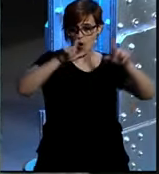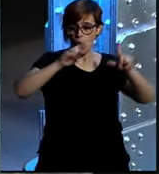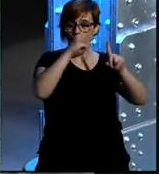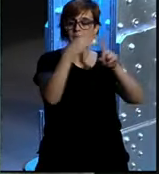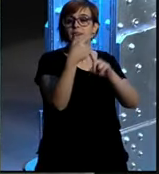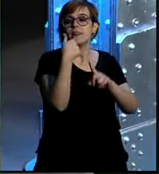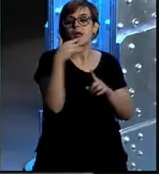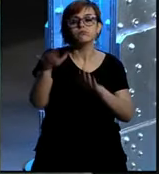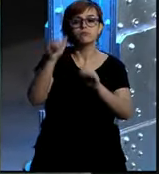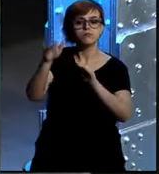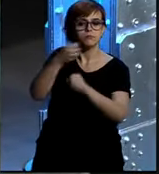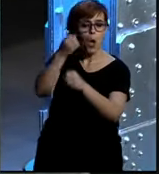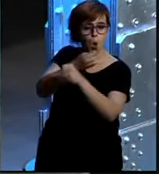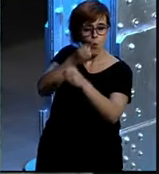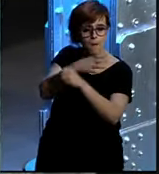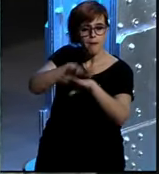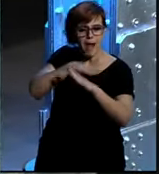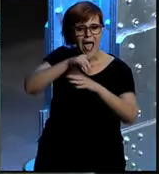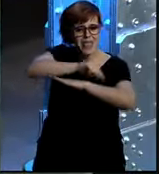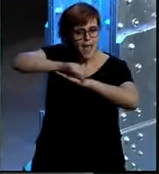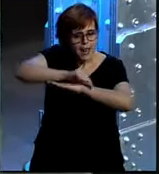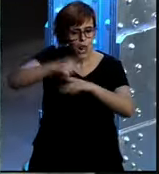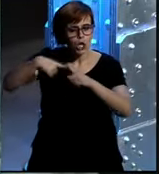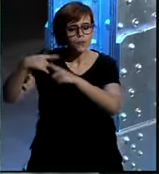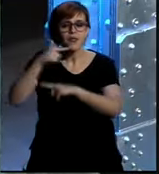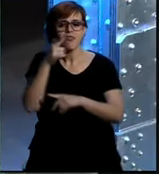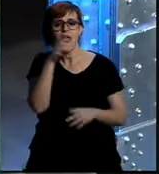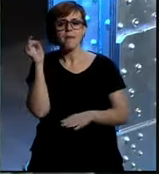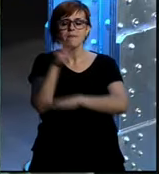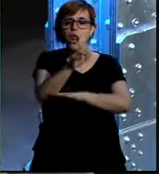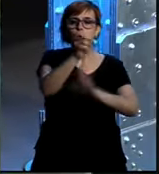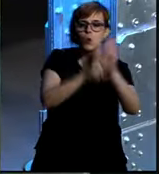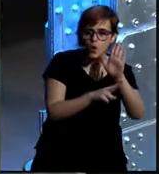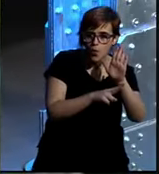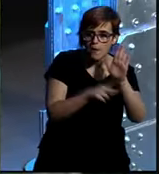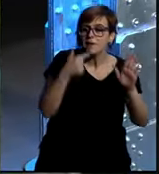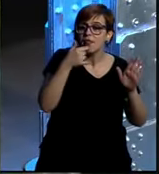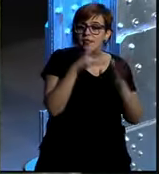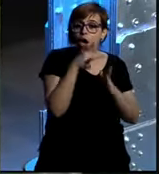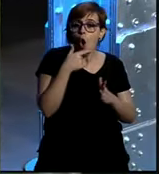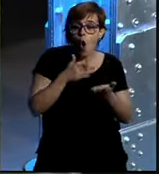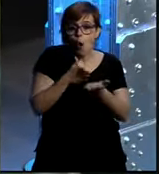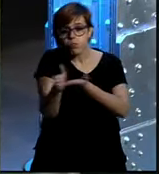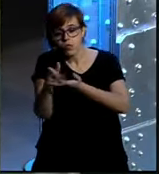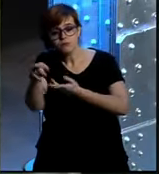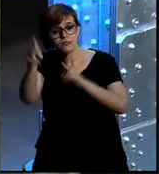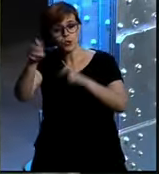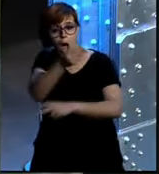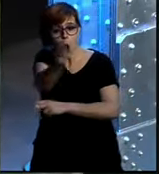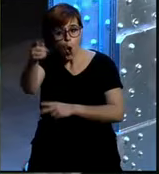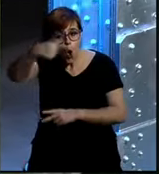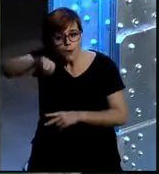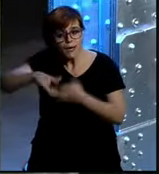personal para vamos ingenieros y tal enviar currículum en ninguno dan la opción de que estos jóvenes